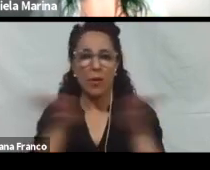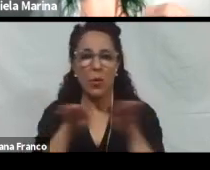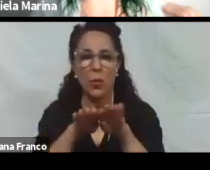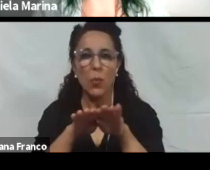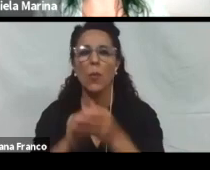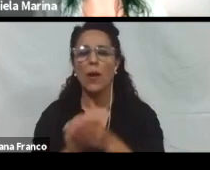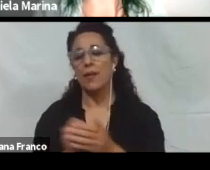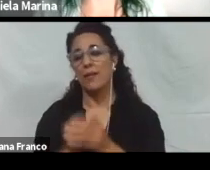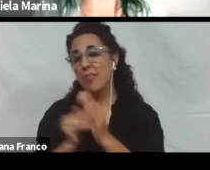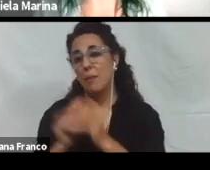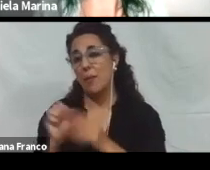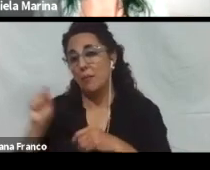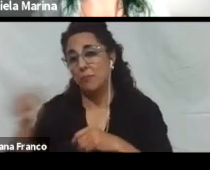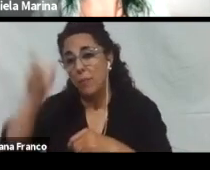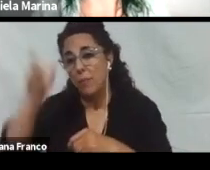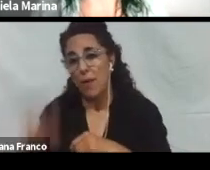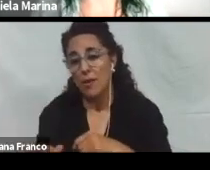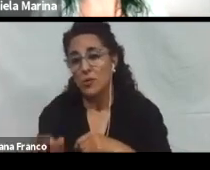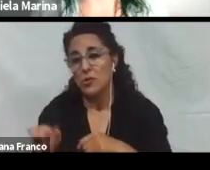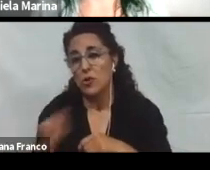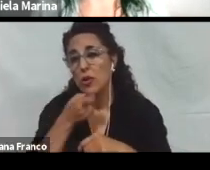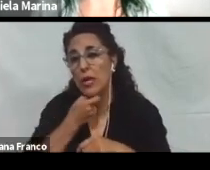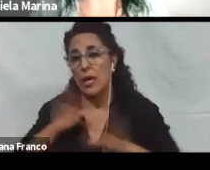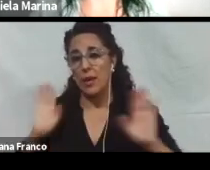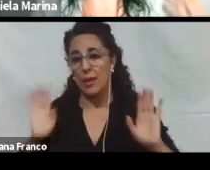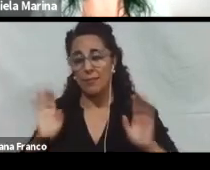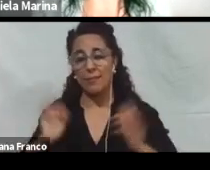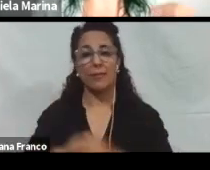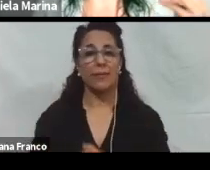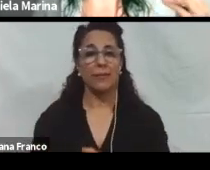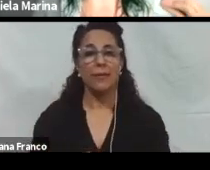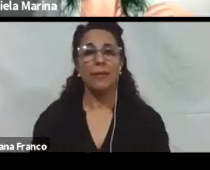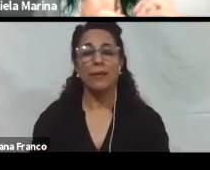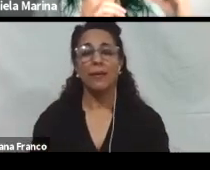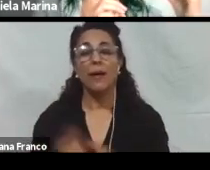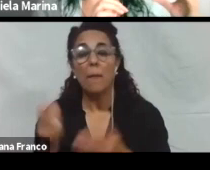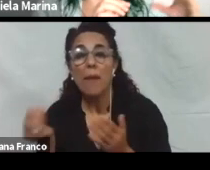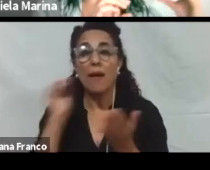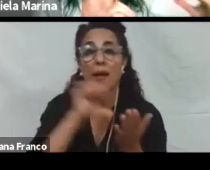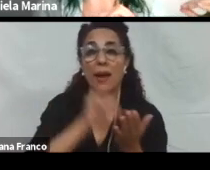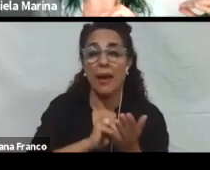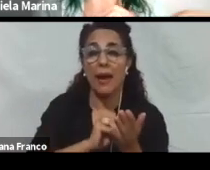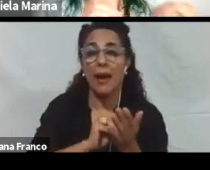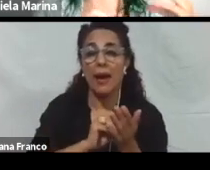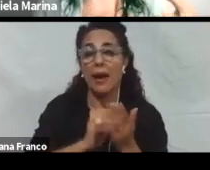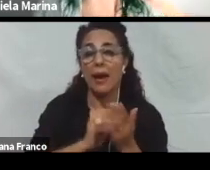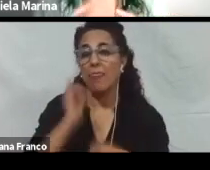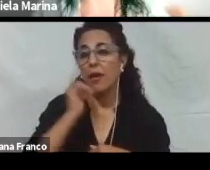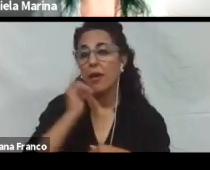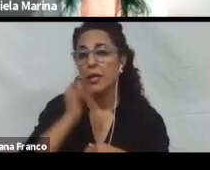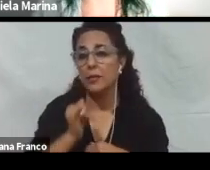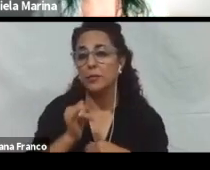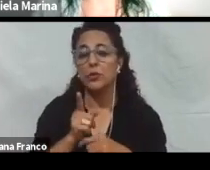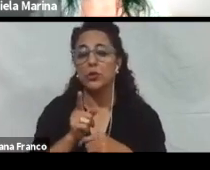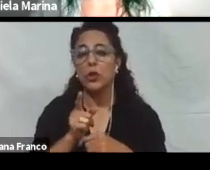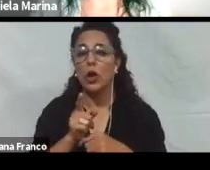proporcionar una transcripción de texto del contenido auditivo, que se permita agregar descripciones en texto de las imágenes que